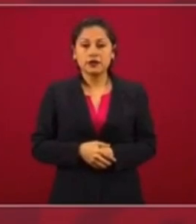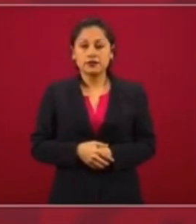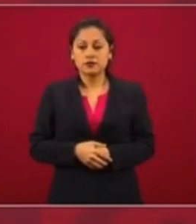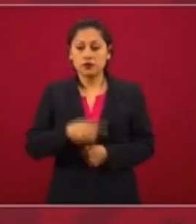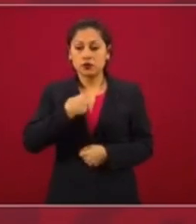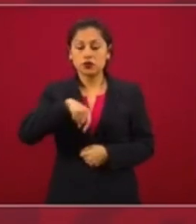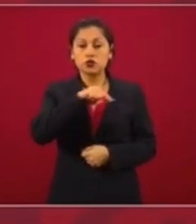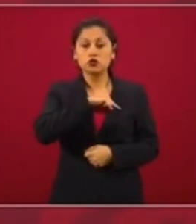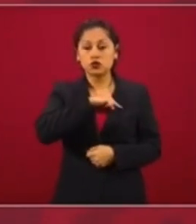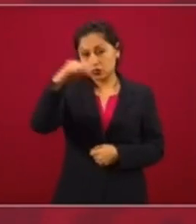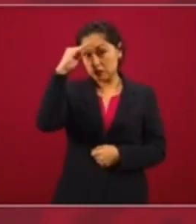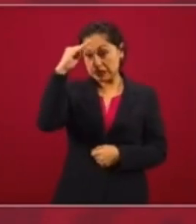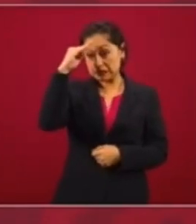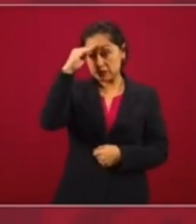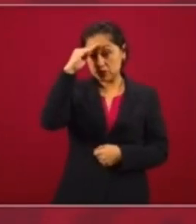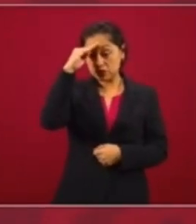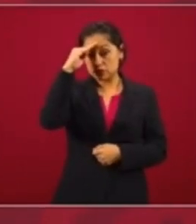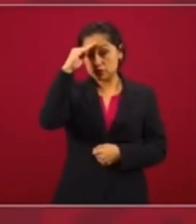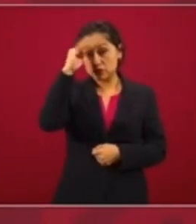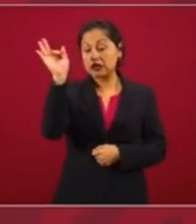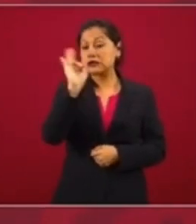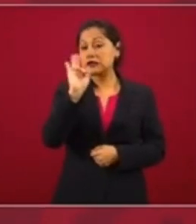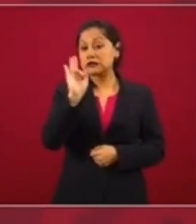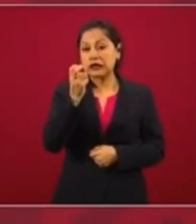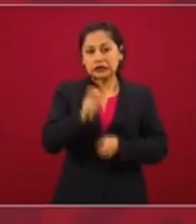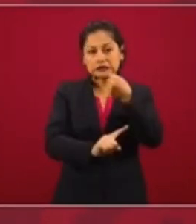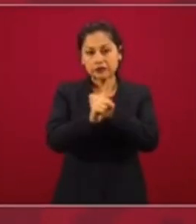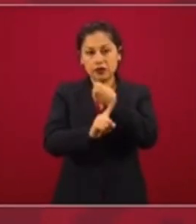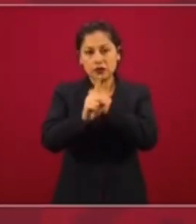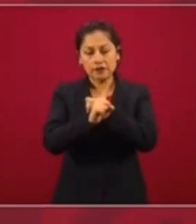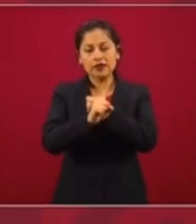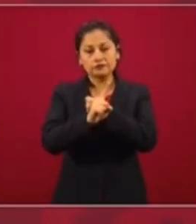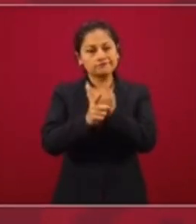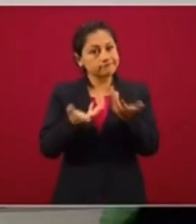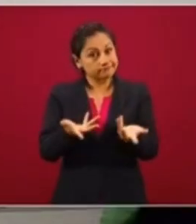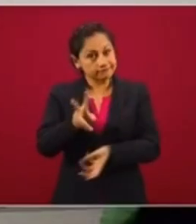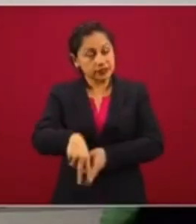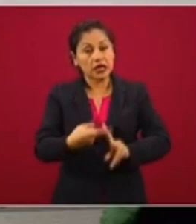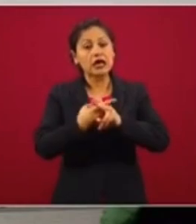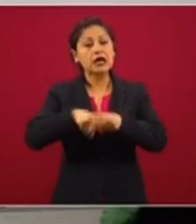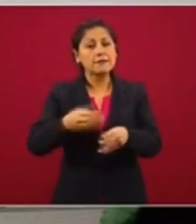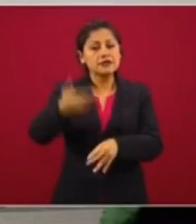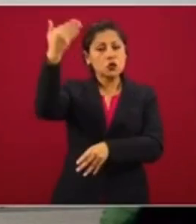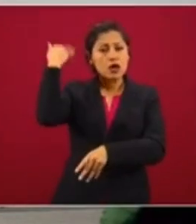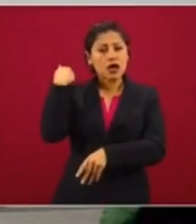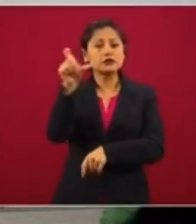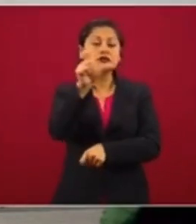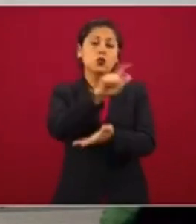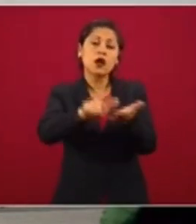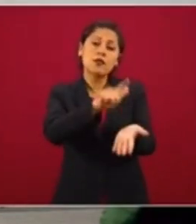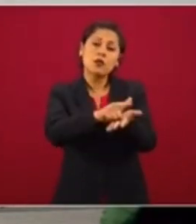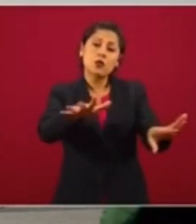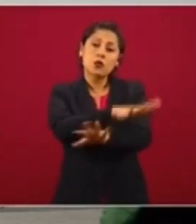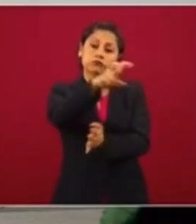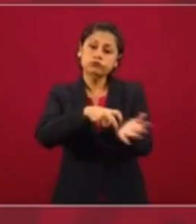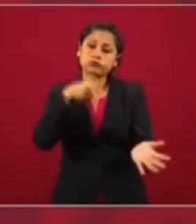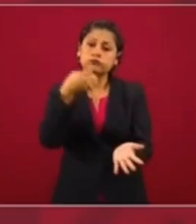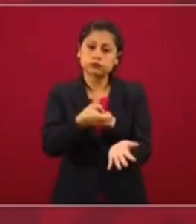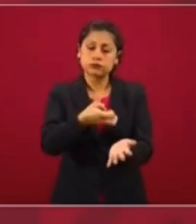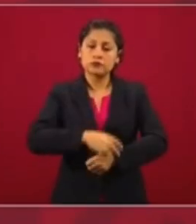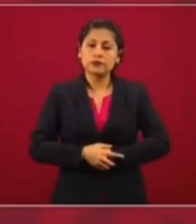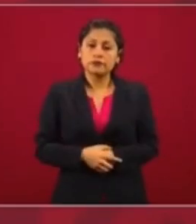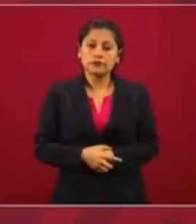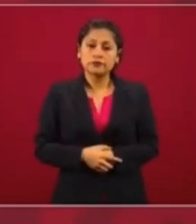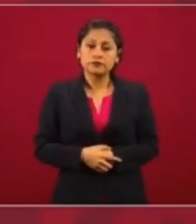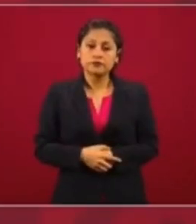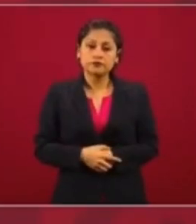ayudar a resolver un problema que se originó con la reforma llevada a cabo